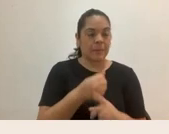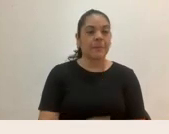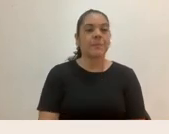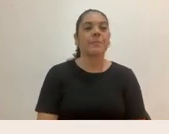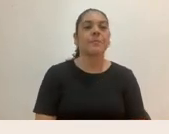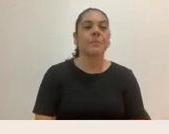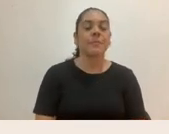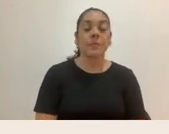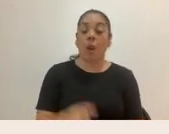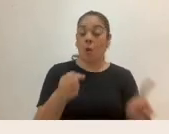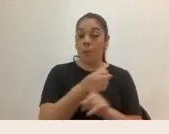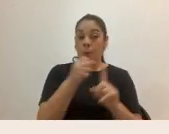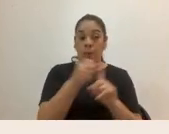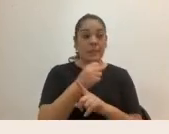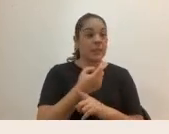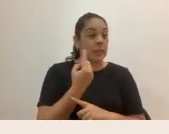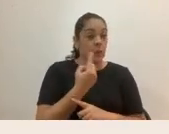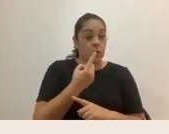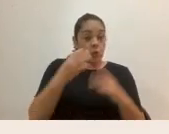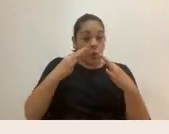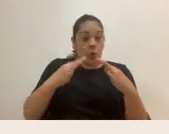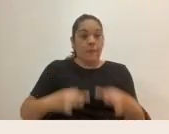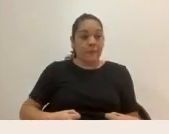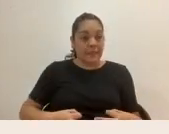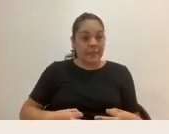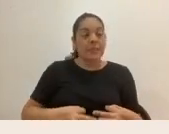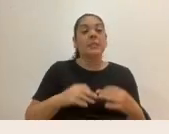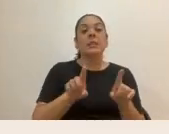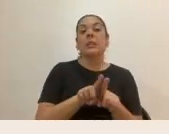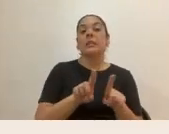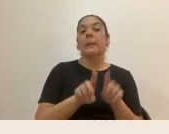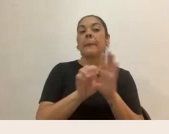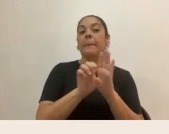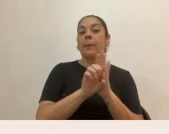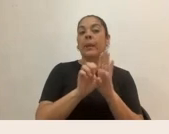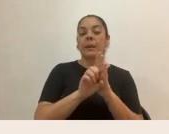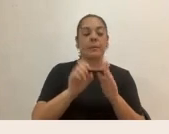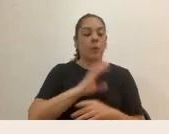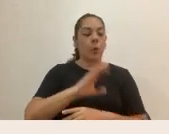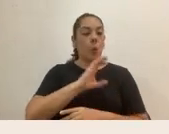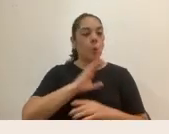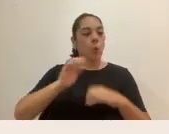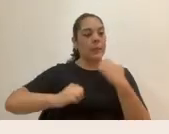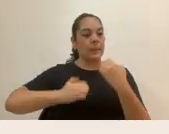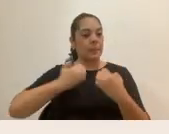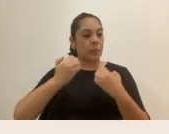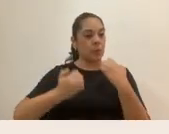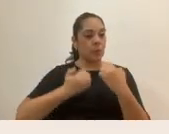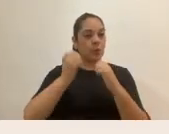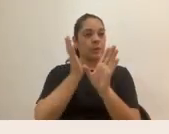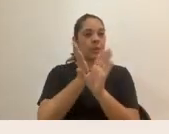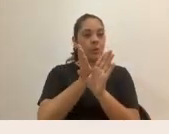Violencia no necesariamente solo a nivel físico, sino también, por ejemplo, en ciertas conductas a nivel emocional o a nivel psicológico.